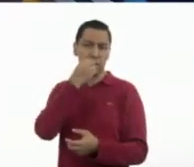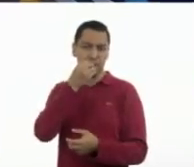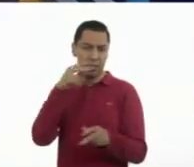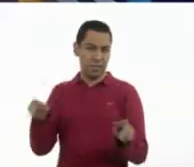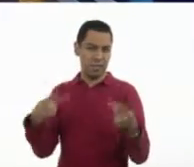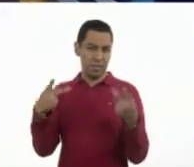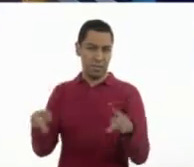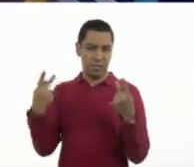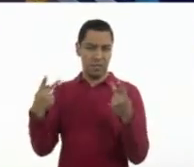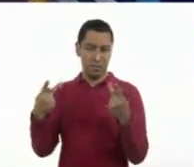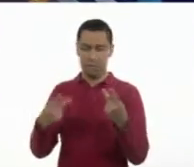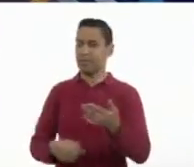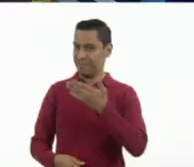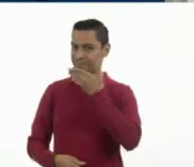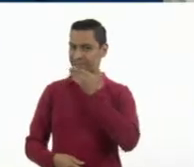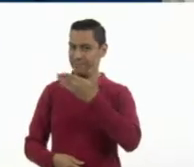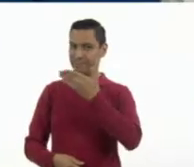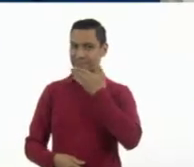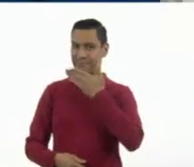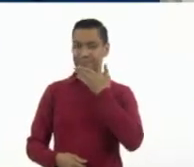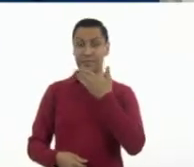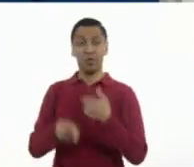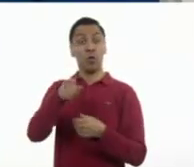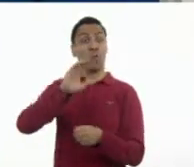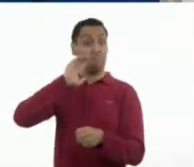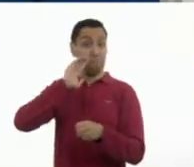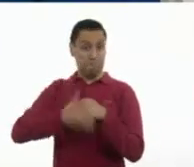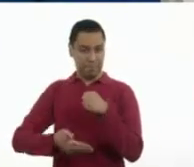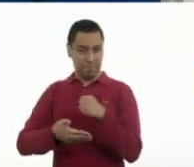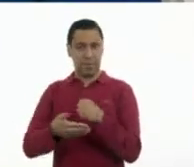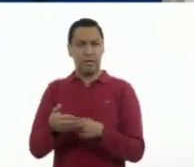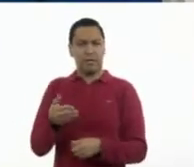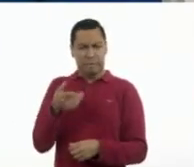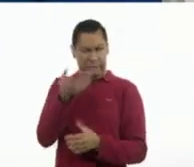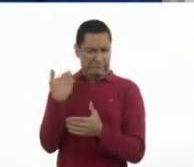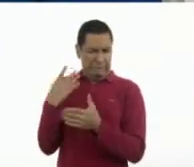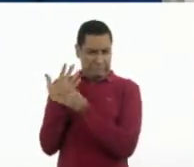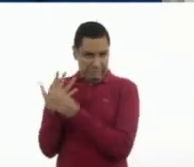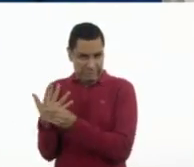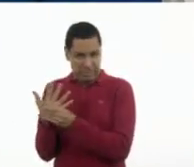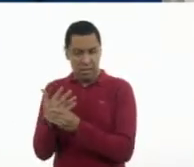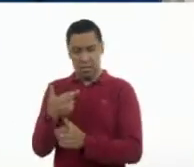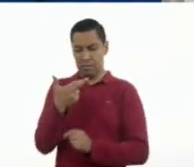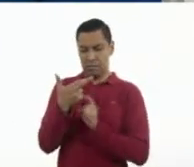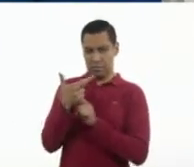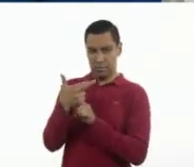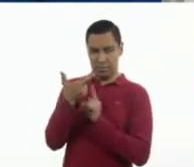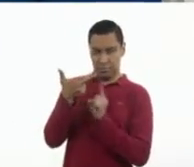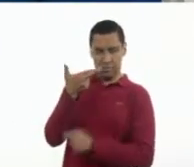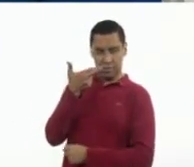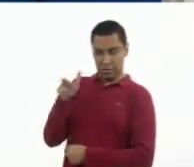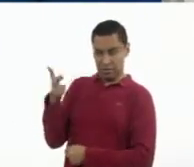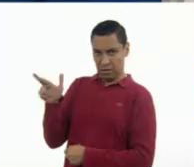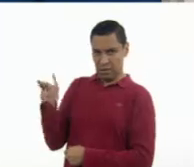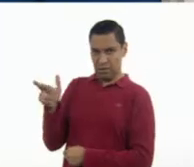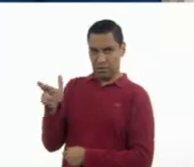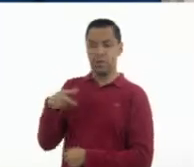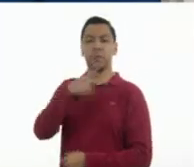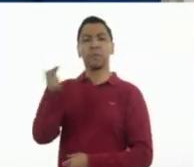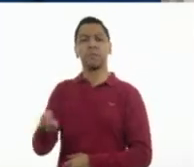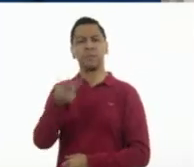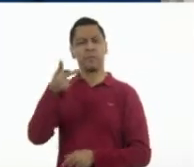Muy bien. Aunque esto último que dijiste, de hecho, responde otra pregunta que te iba a hacer.